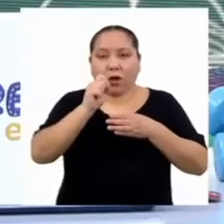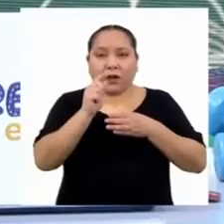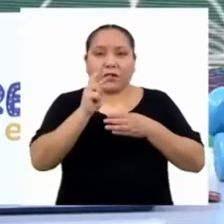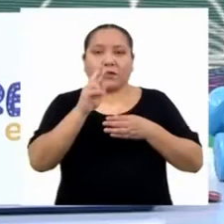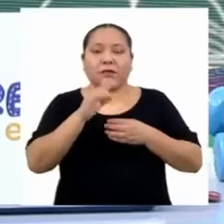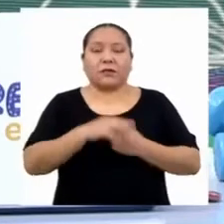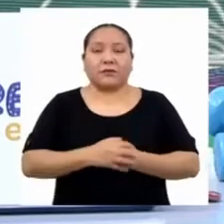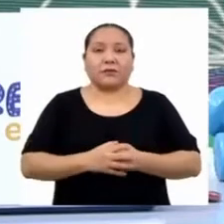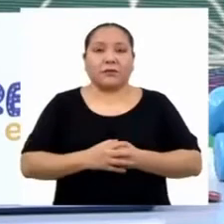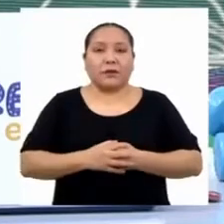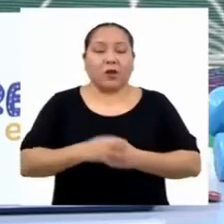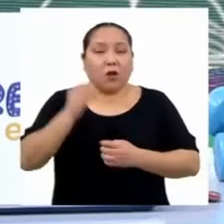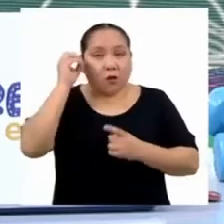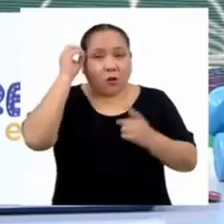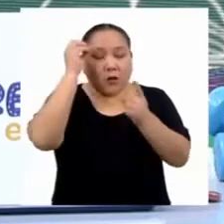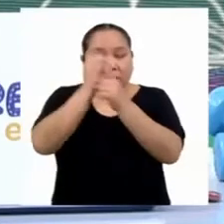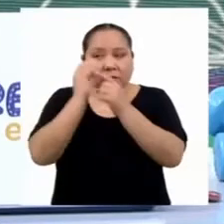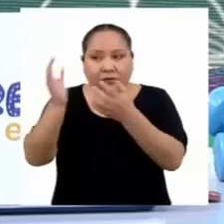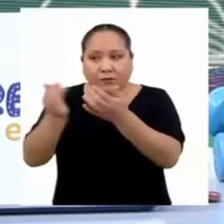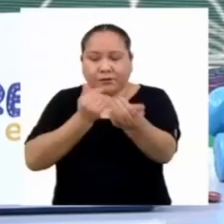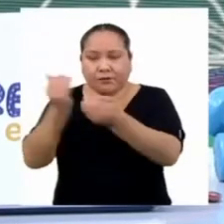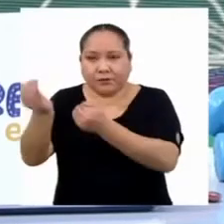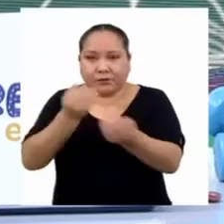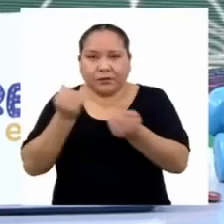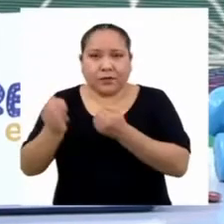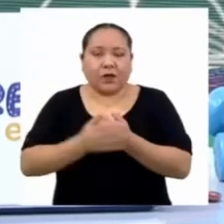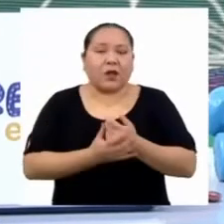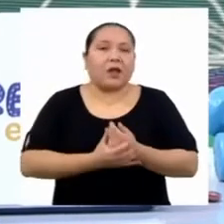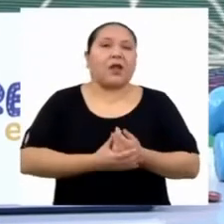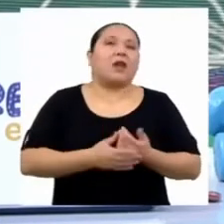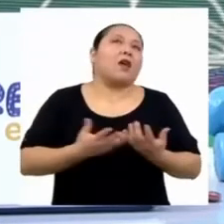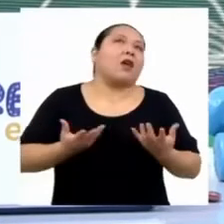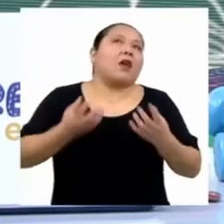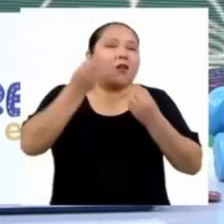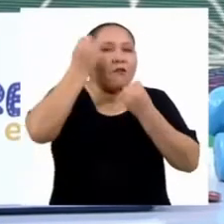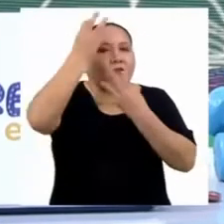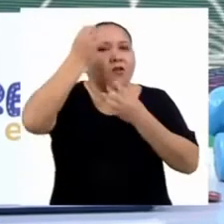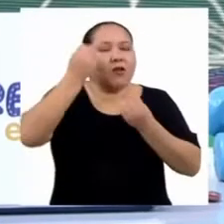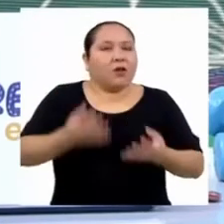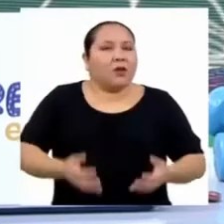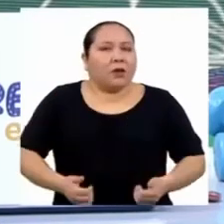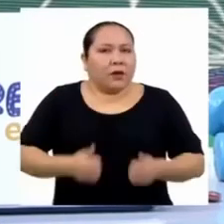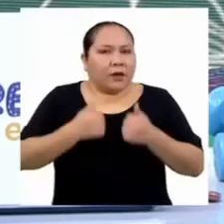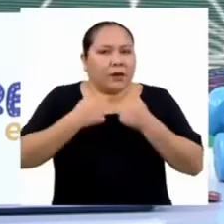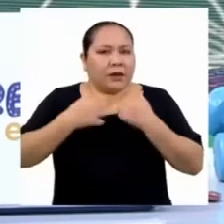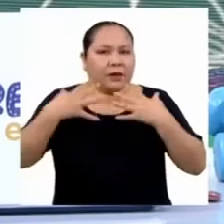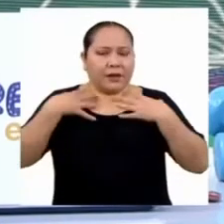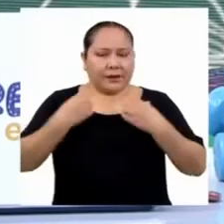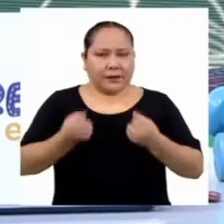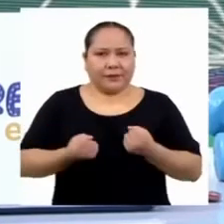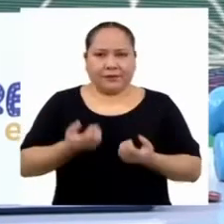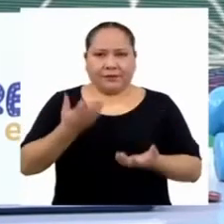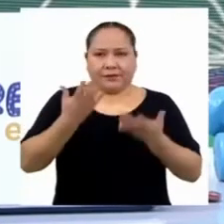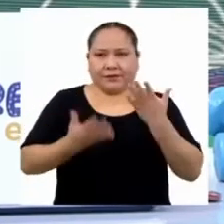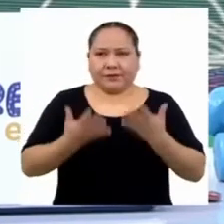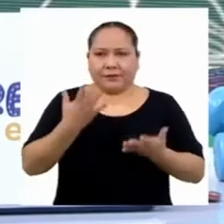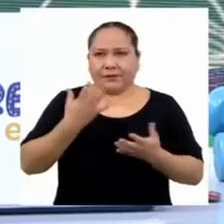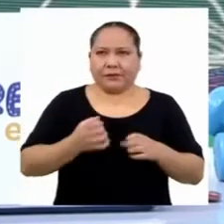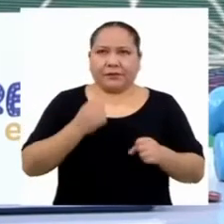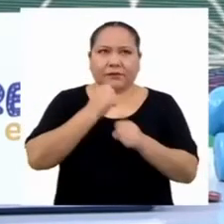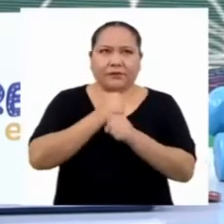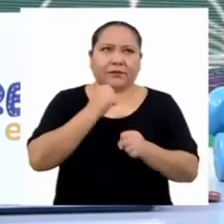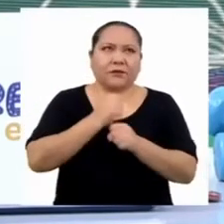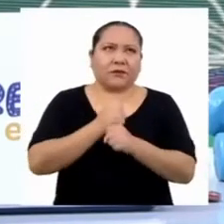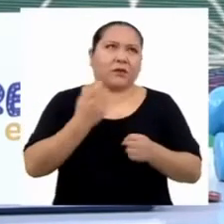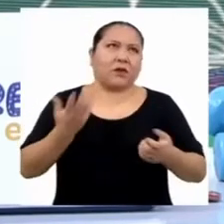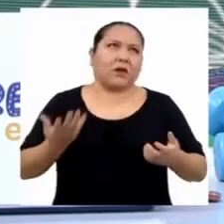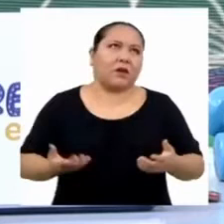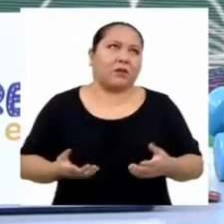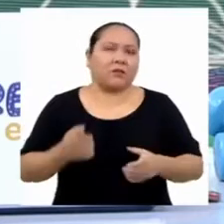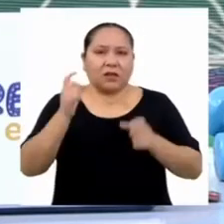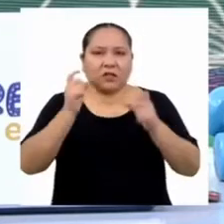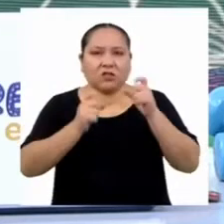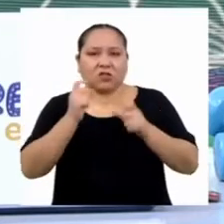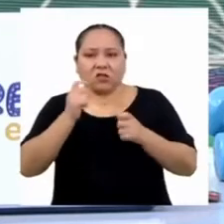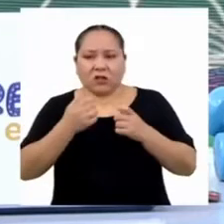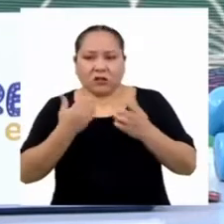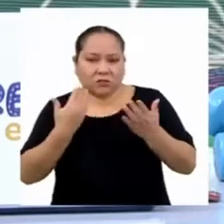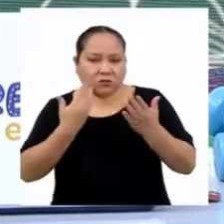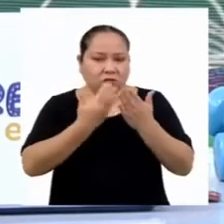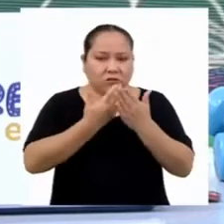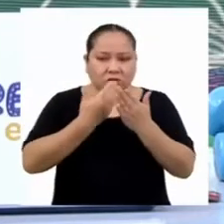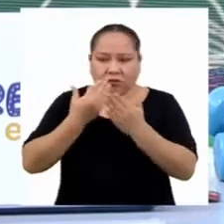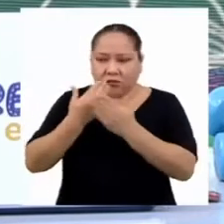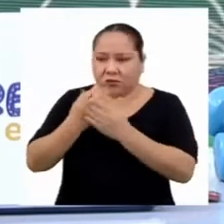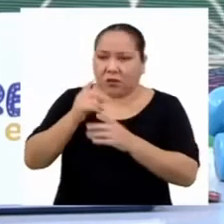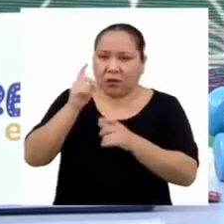recopilar información sobre hábitos de vida saludable. Y posiblemente trabajemos sobre una población cercana, como los integrantes de la